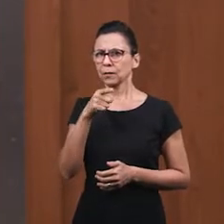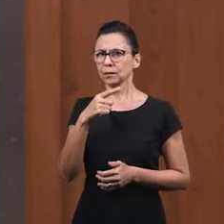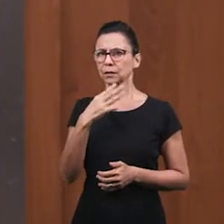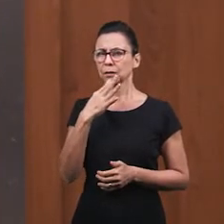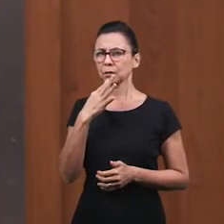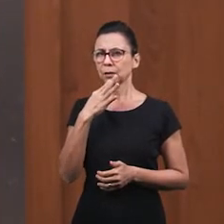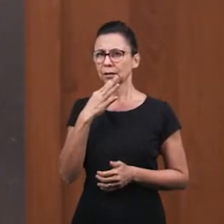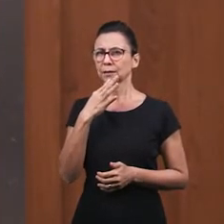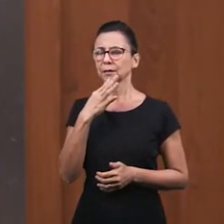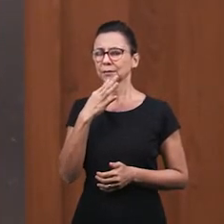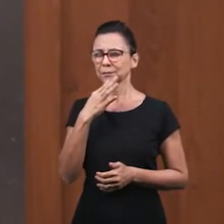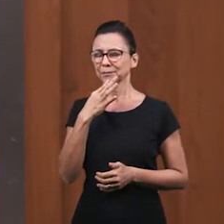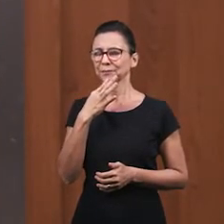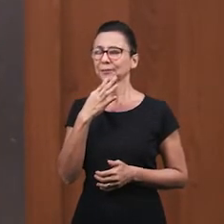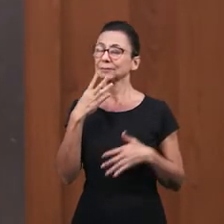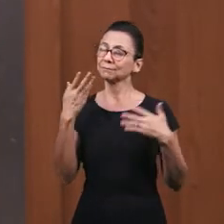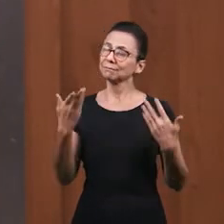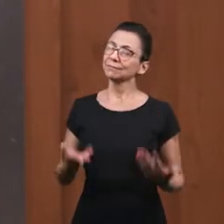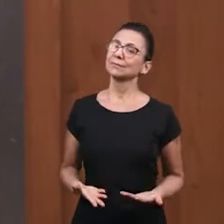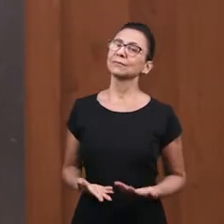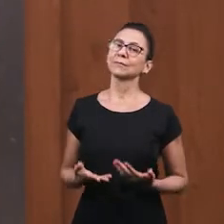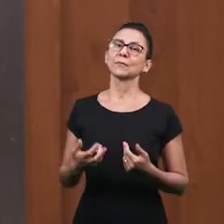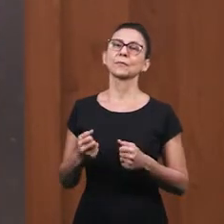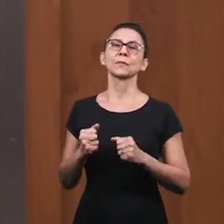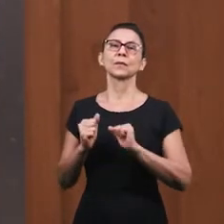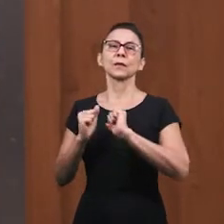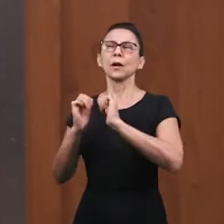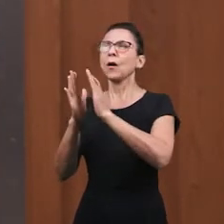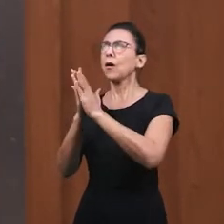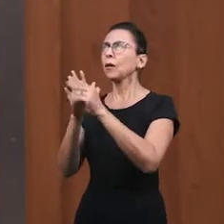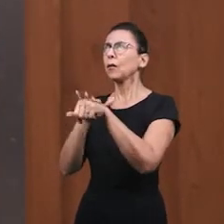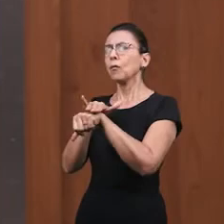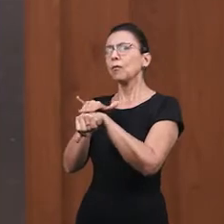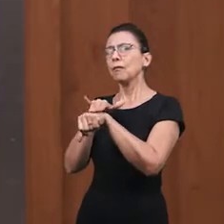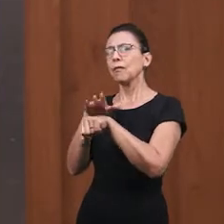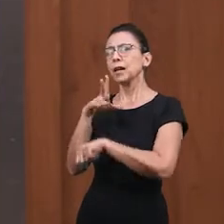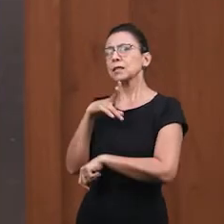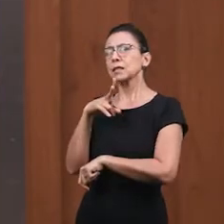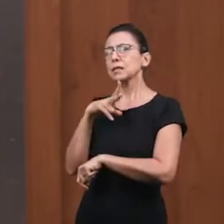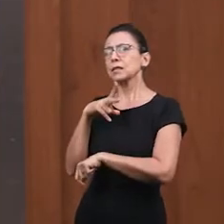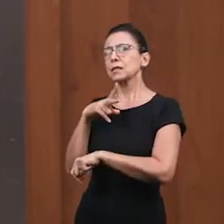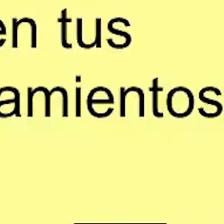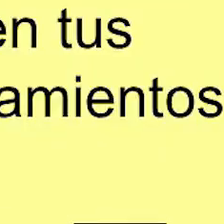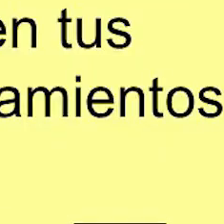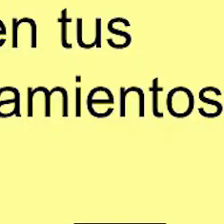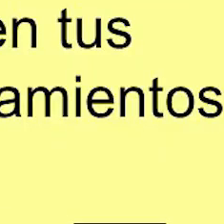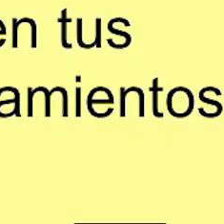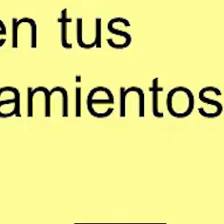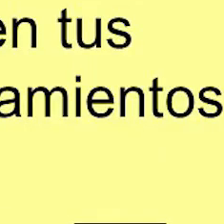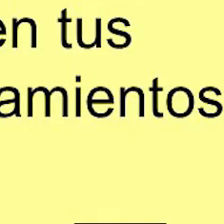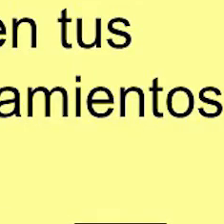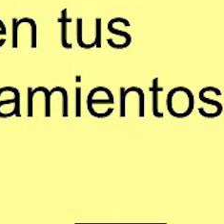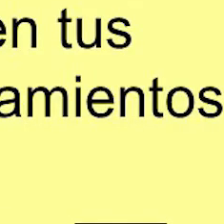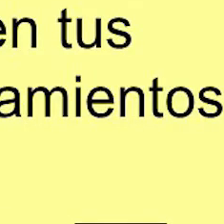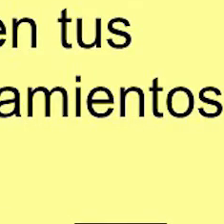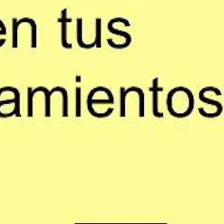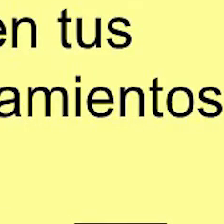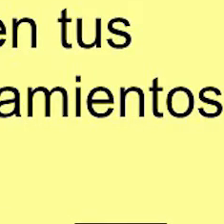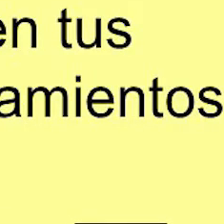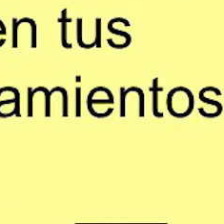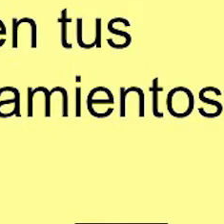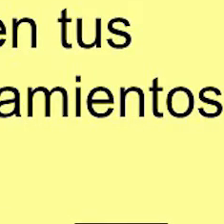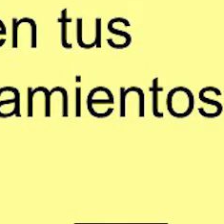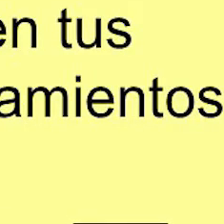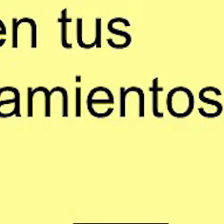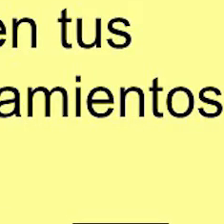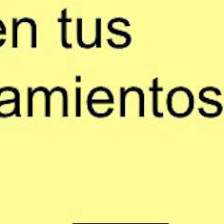Representa Nuestra intimidad Aquello que solo Nosotros conocemos Entonces Adolescentes Conversen Con Jesús De